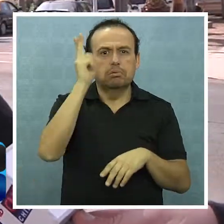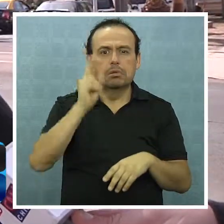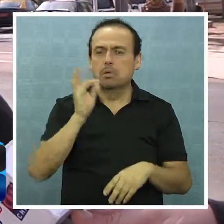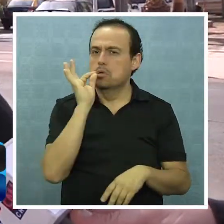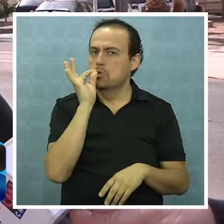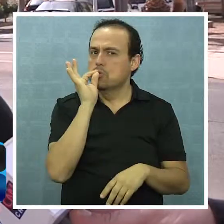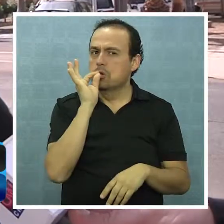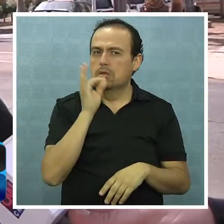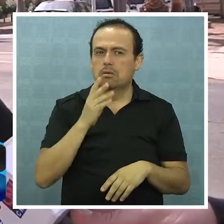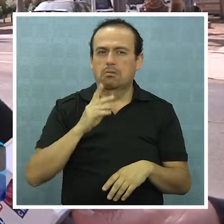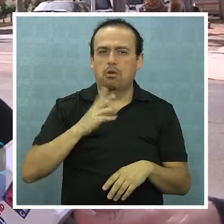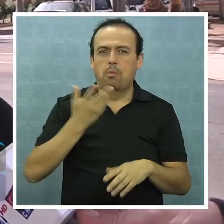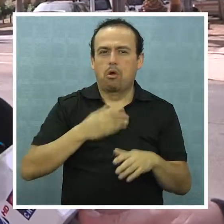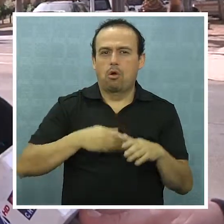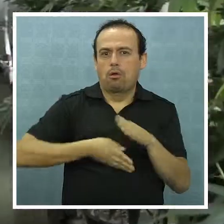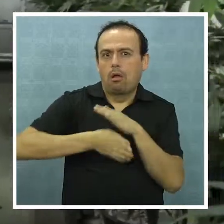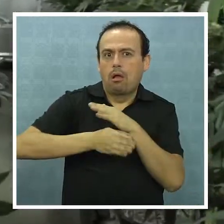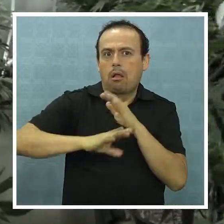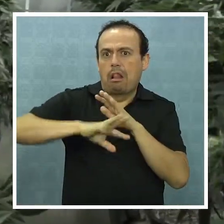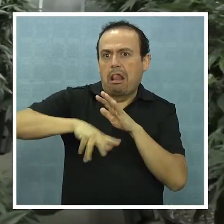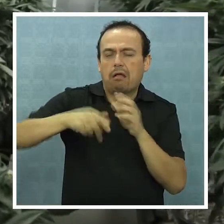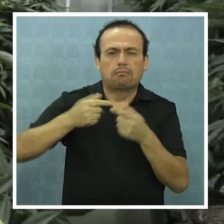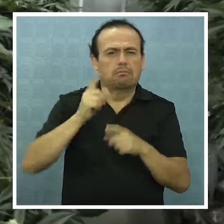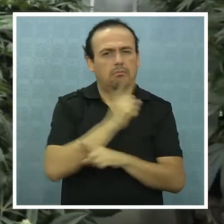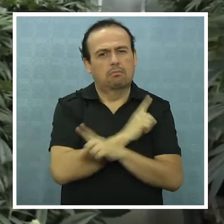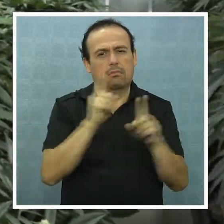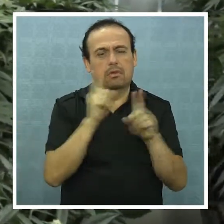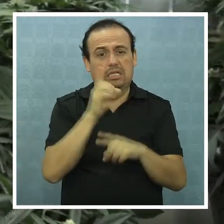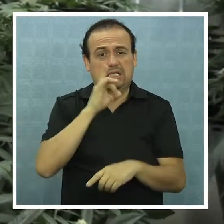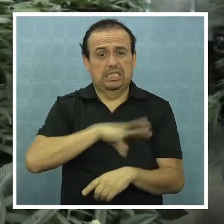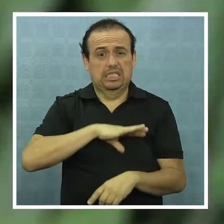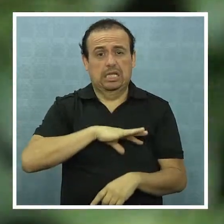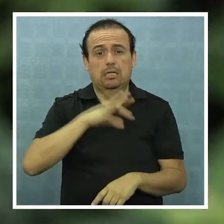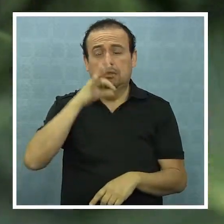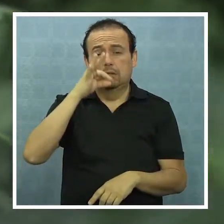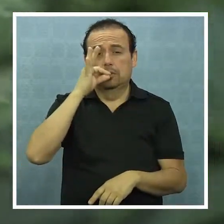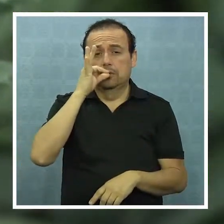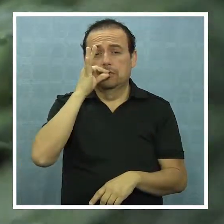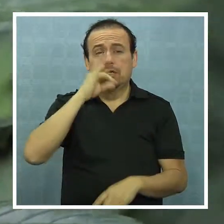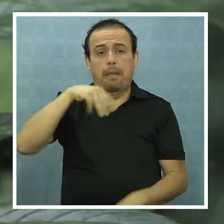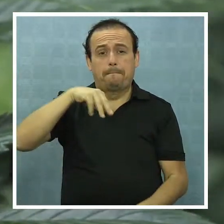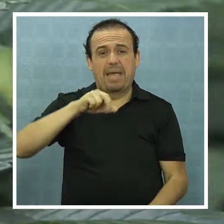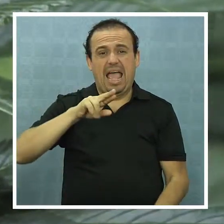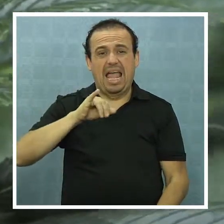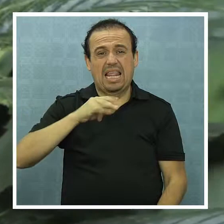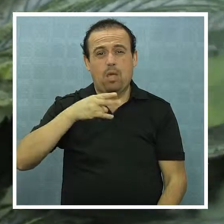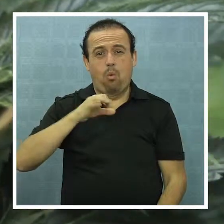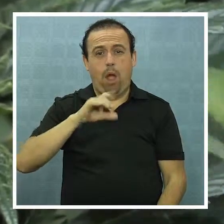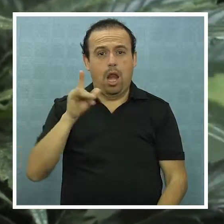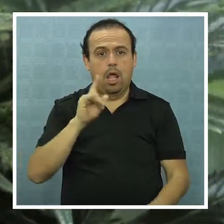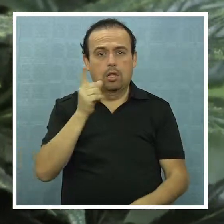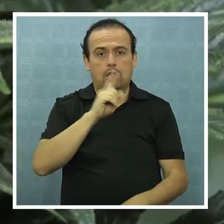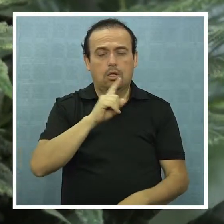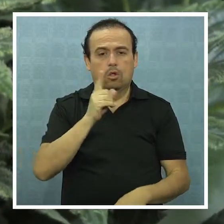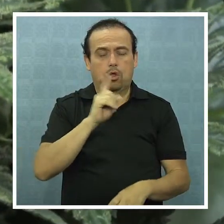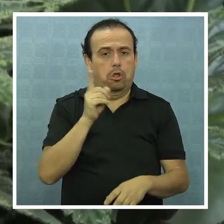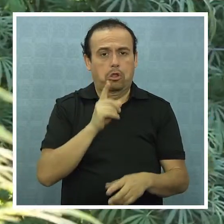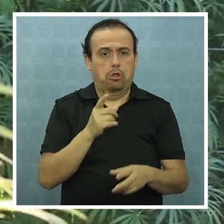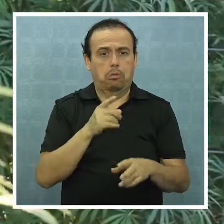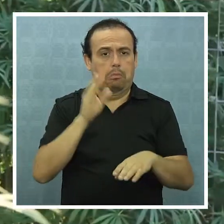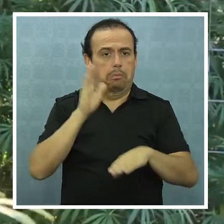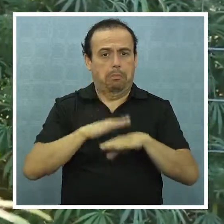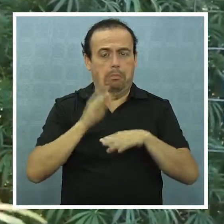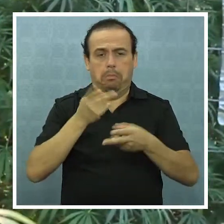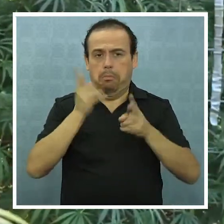consumidores como que fueran narcotraficantes. En Chile, el consumo de marihuana no está penalizado. Sin embargo, según Julio